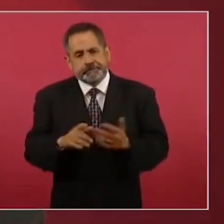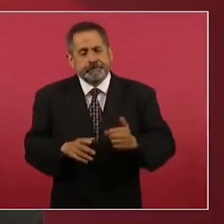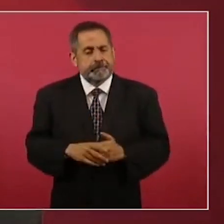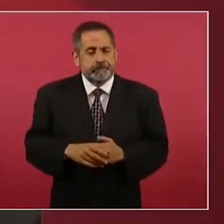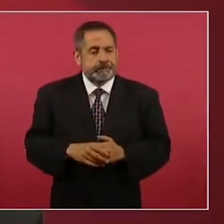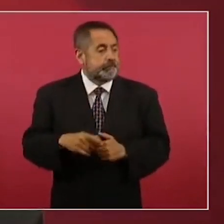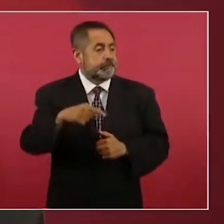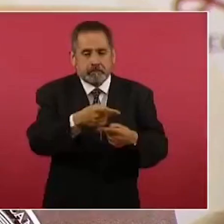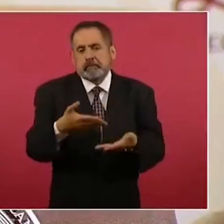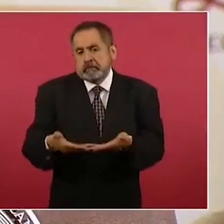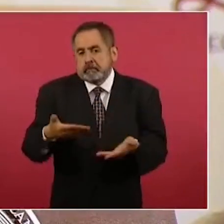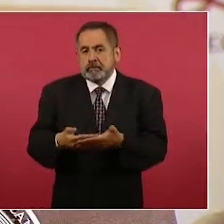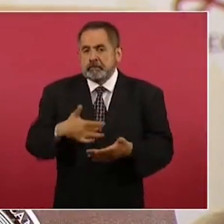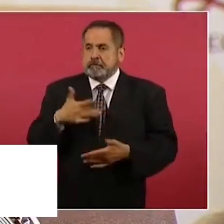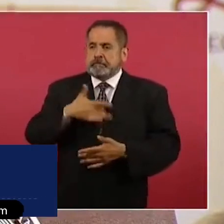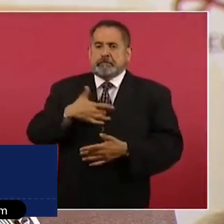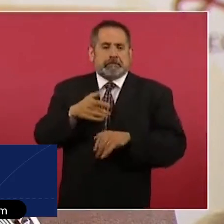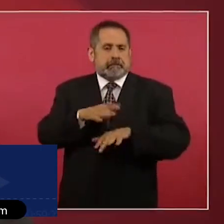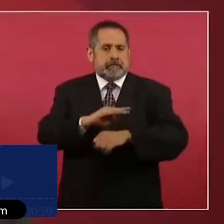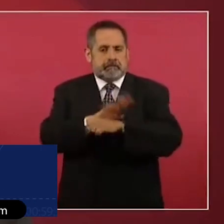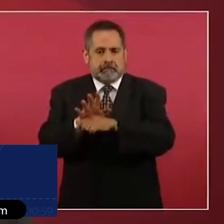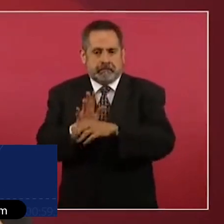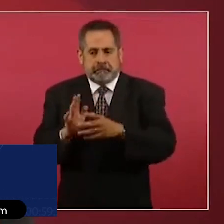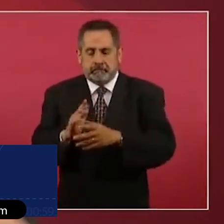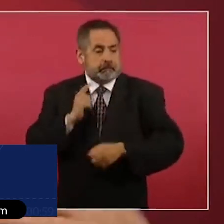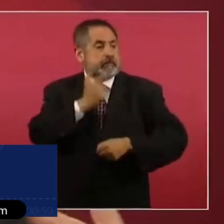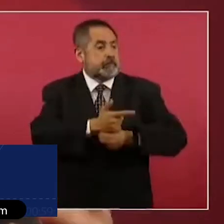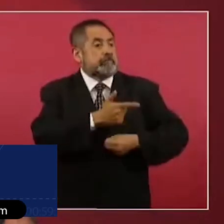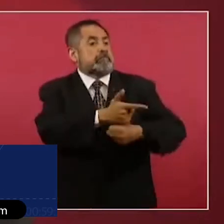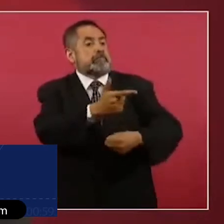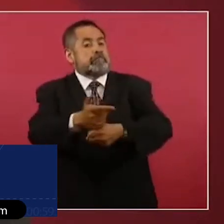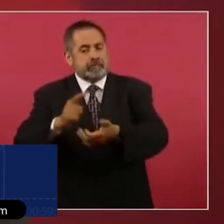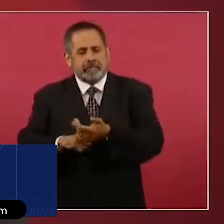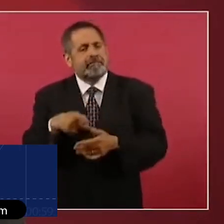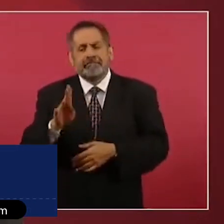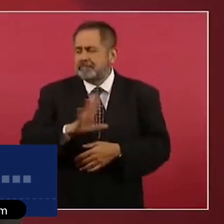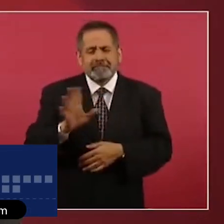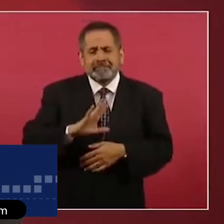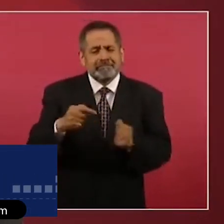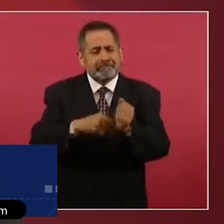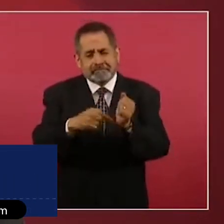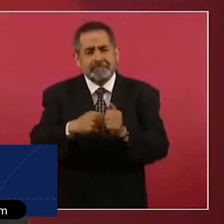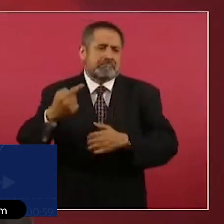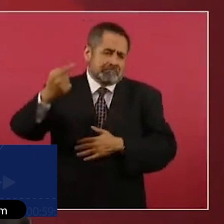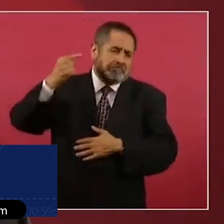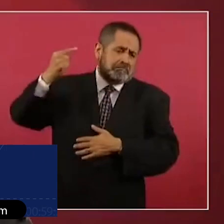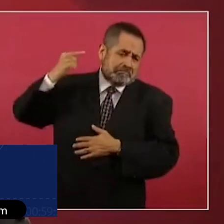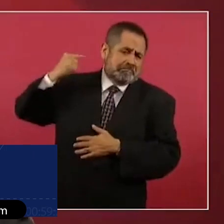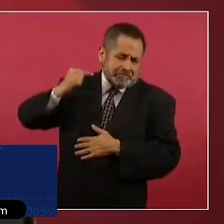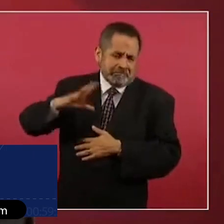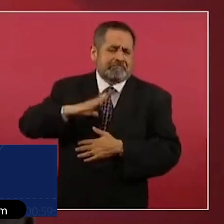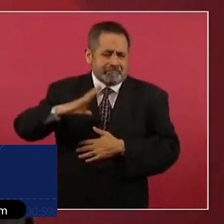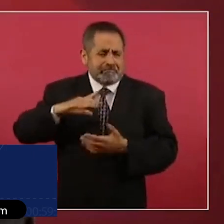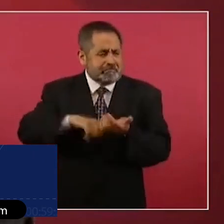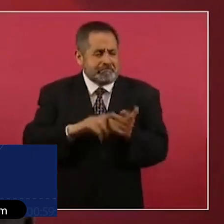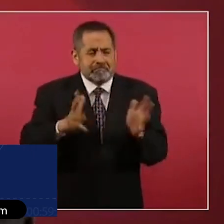Ciudad de México y uno más en Jalisco. Nos percatamos más de algo que posiblemente estaba ahí desde hace mucho tiempo. Lo